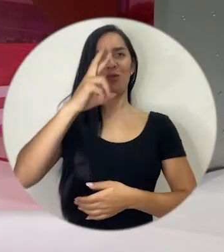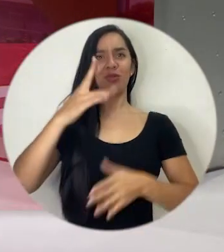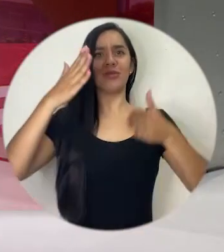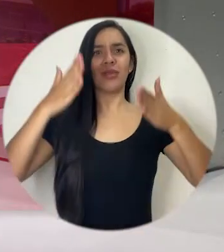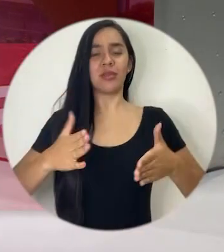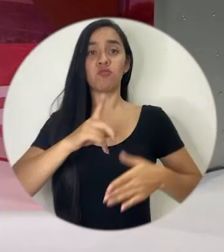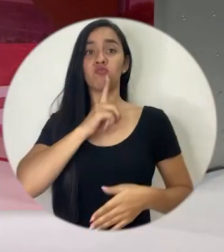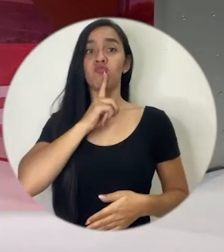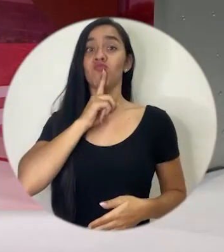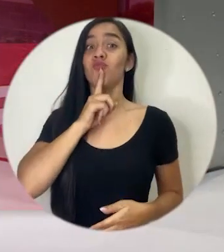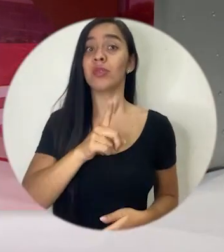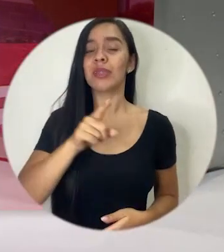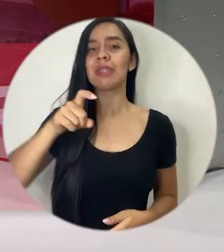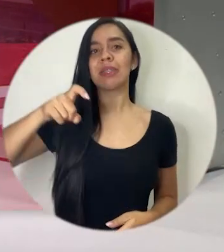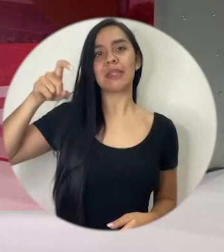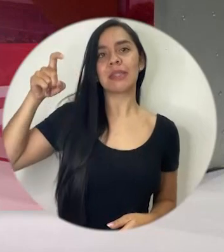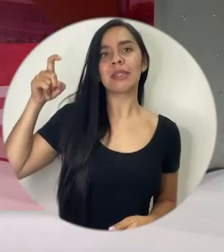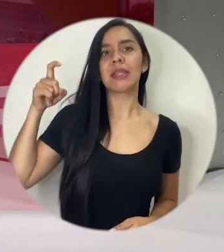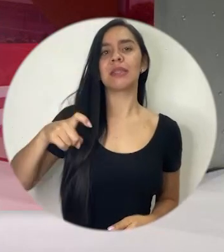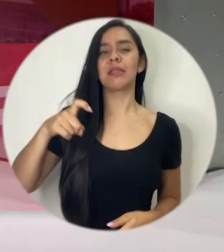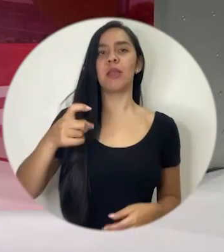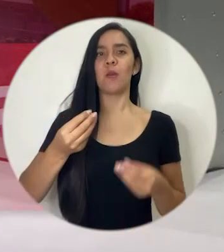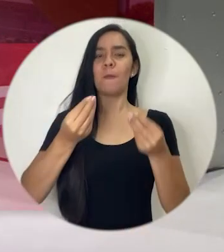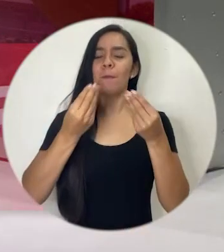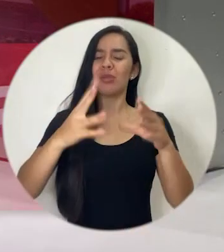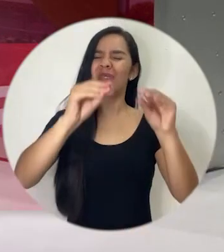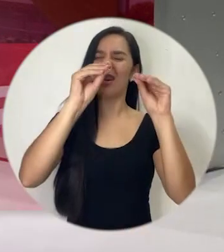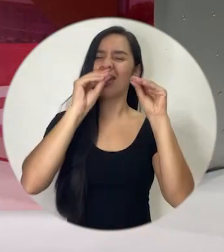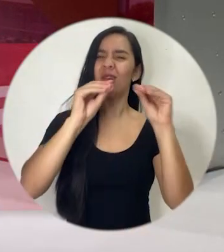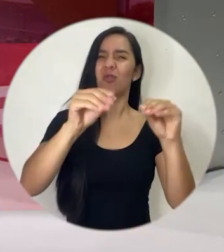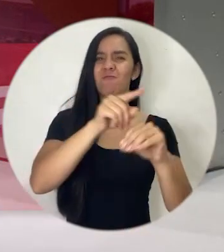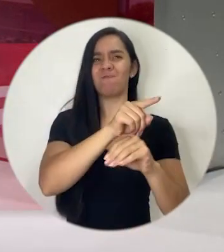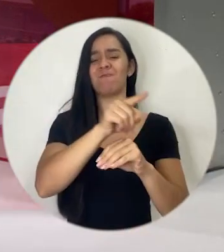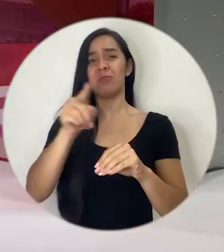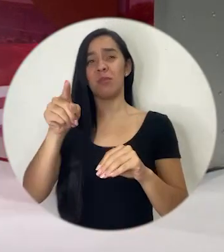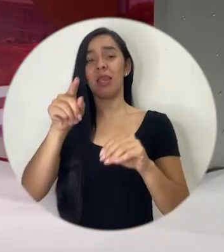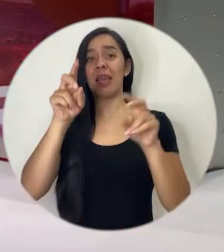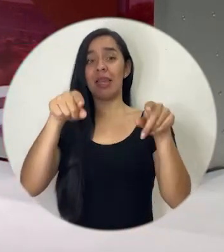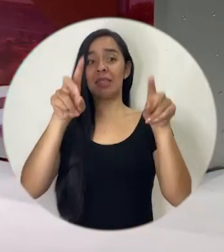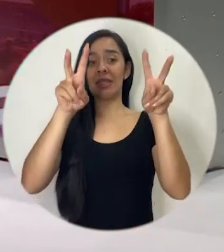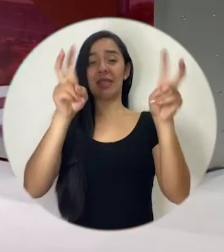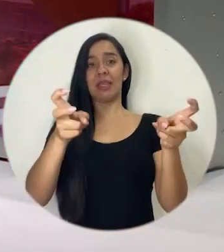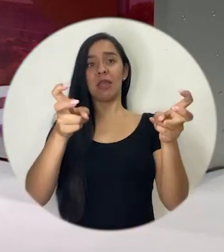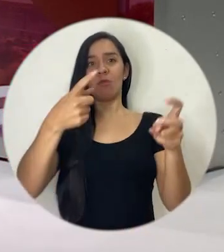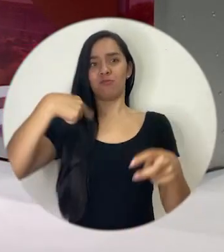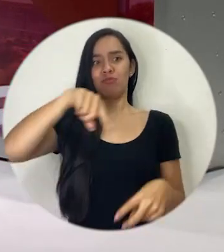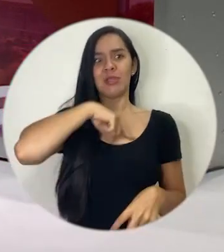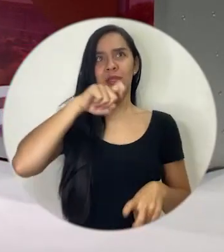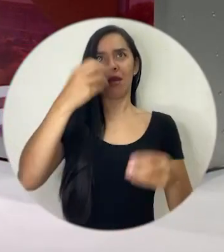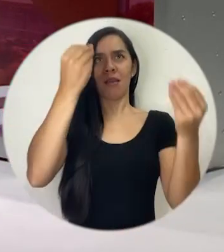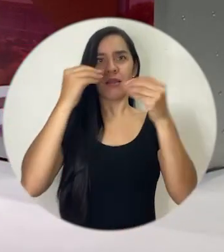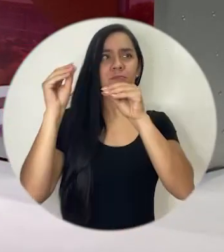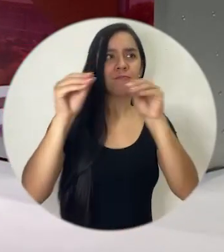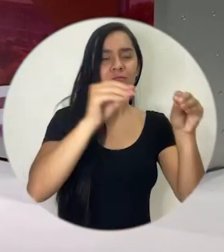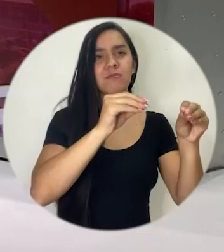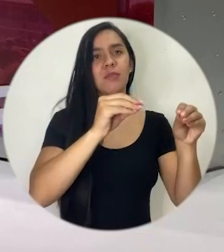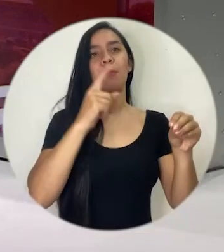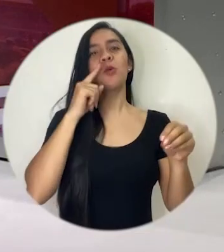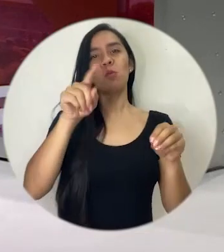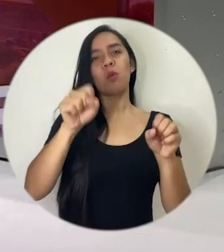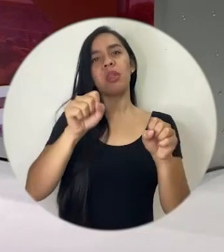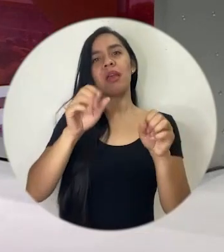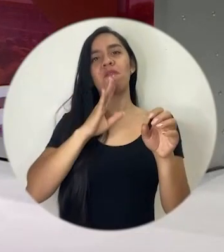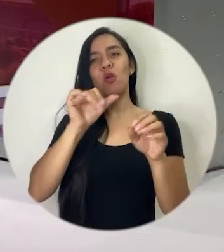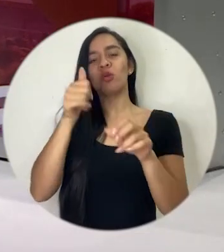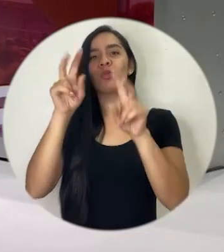definitiva también necesitan mucha educación en este tema claro eso es para abordar en otro programa pero les